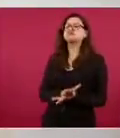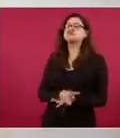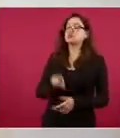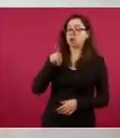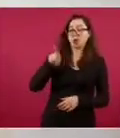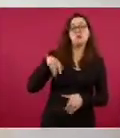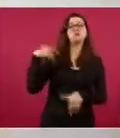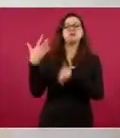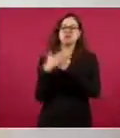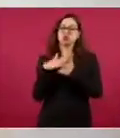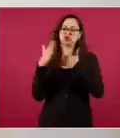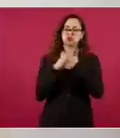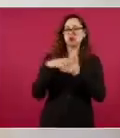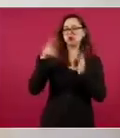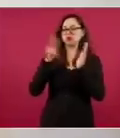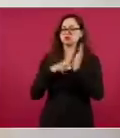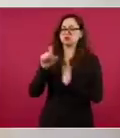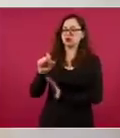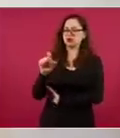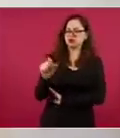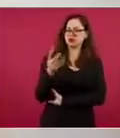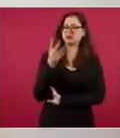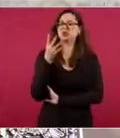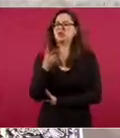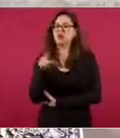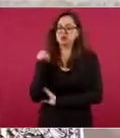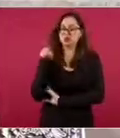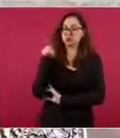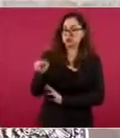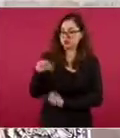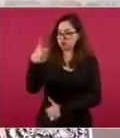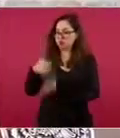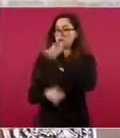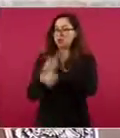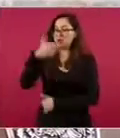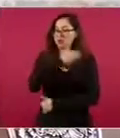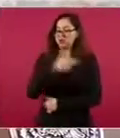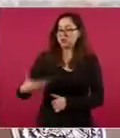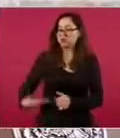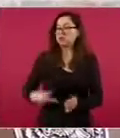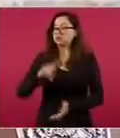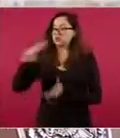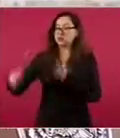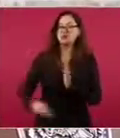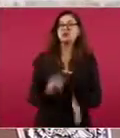yo aparezco en la boleta,